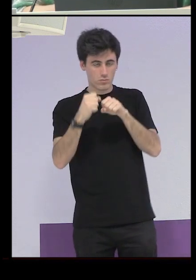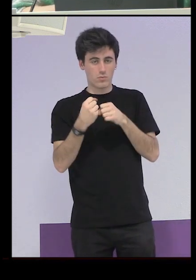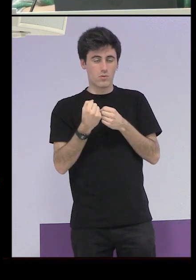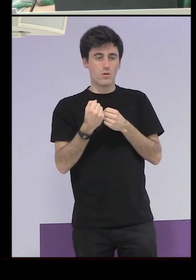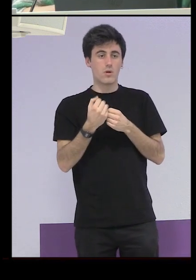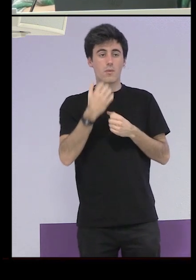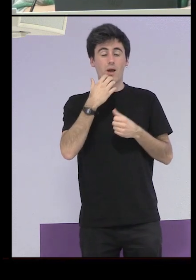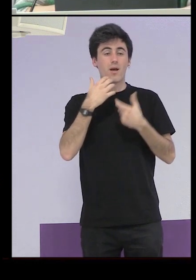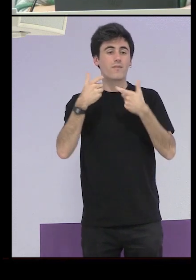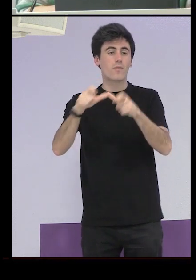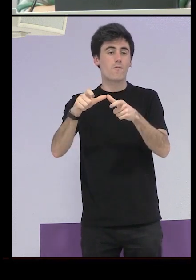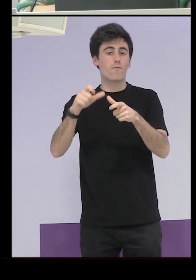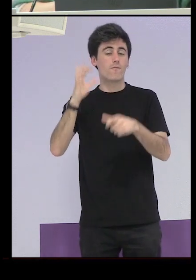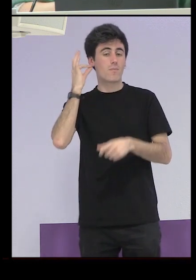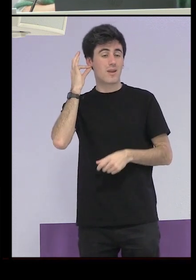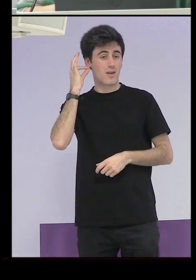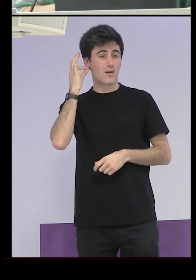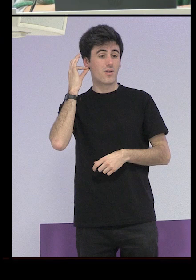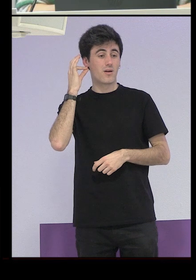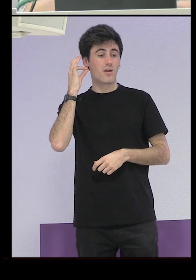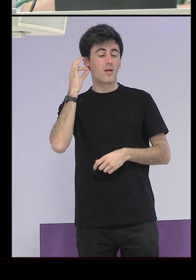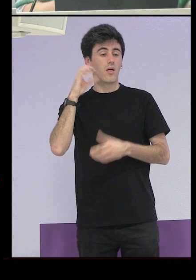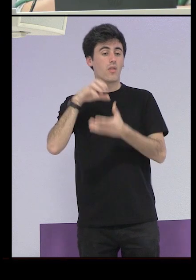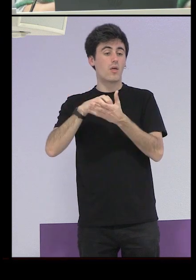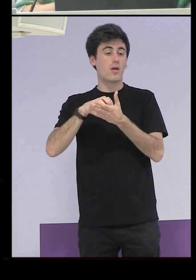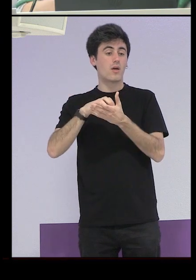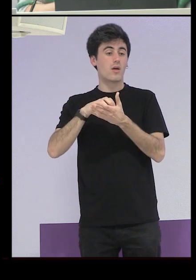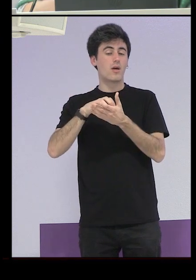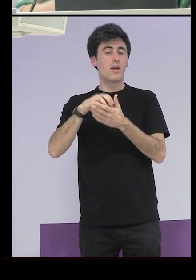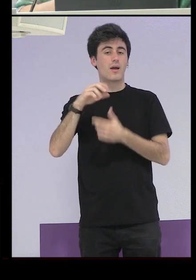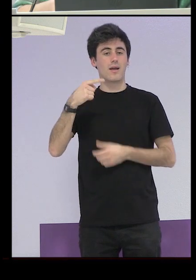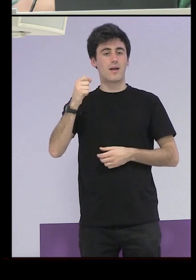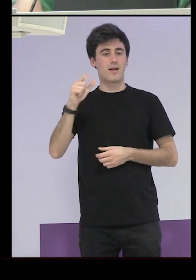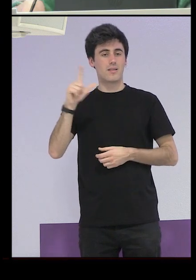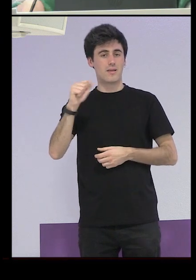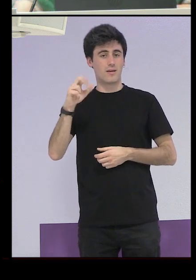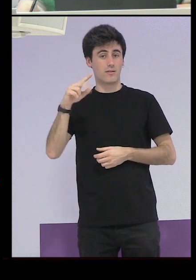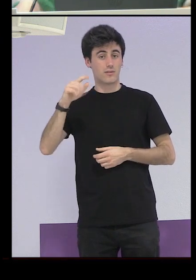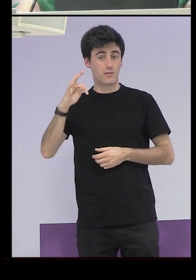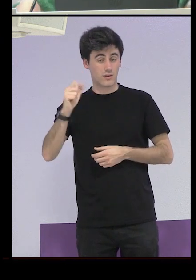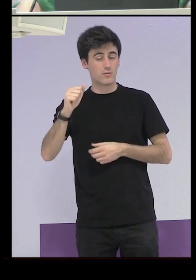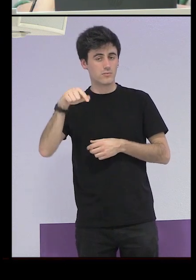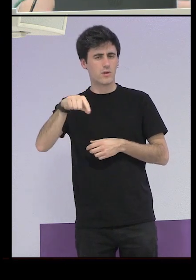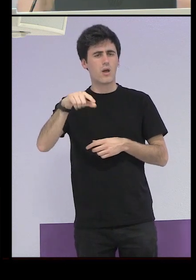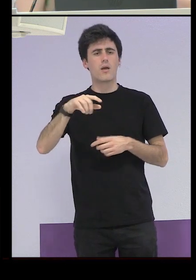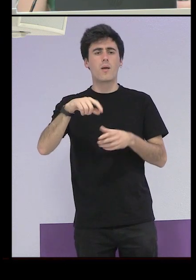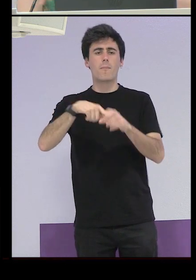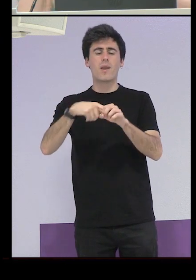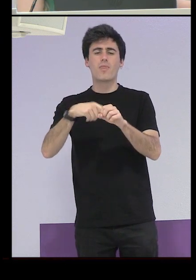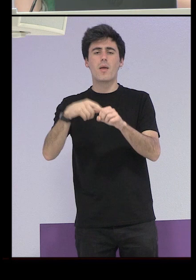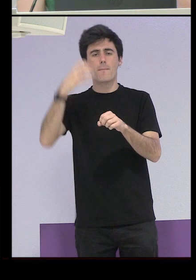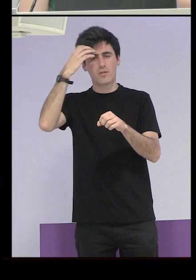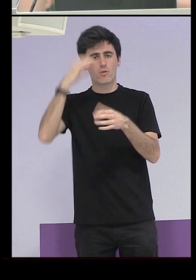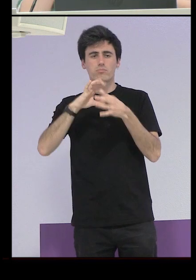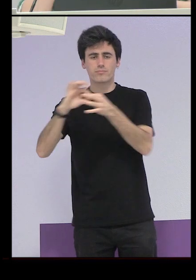como por ejemplo el preventorio de Gallarta en el preventorio de Gallarta había plazas del patronato pero bueno